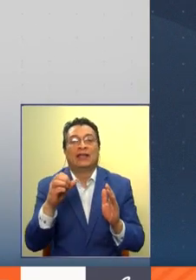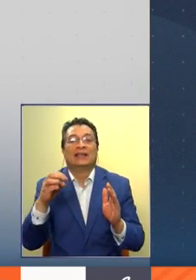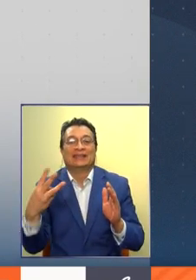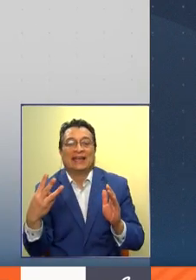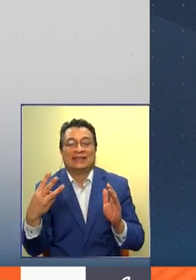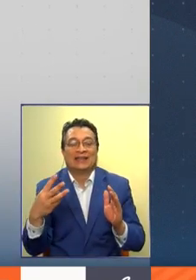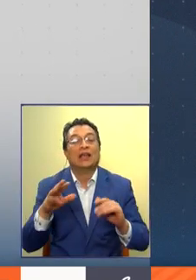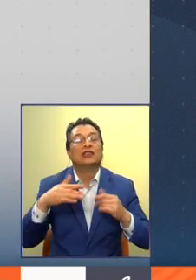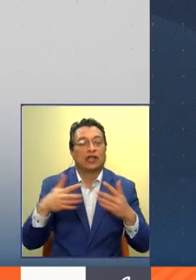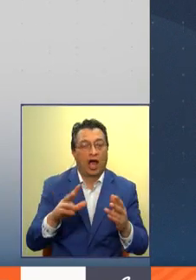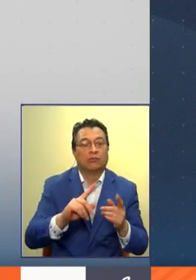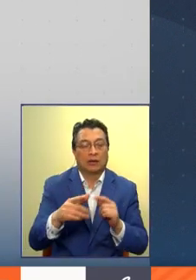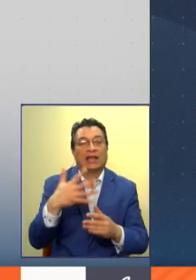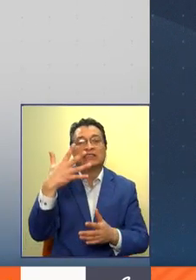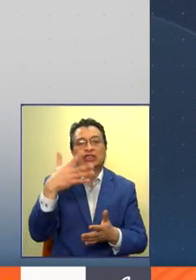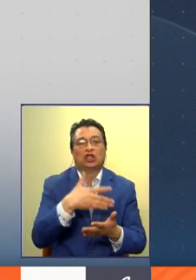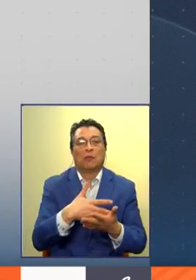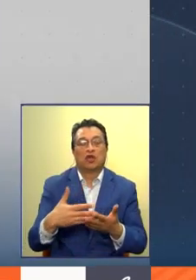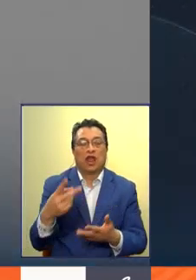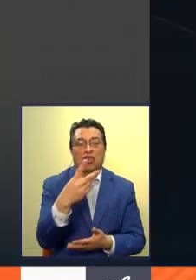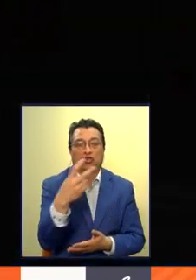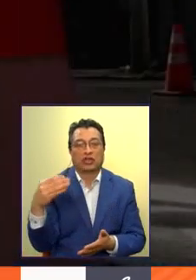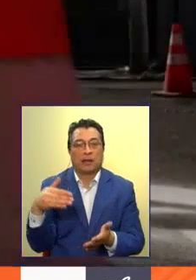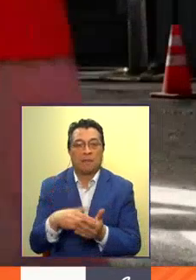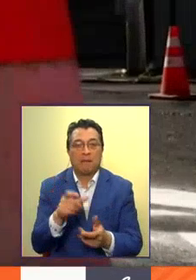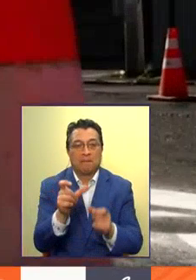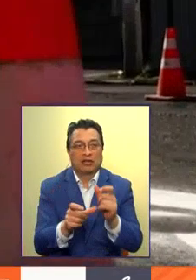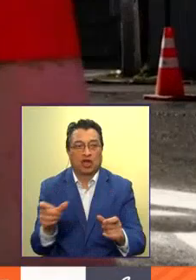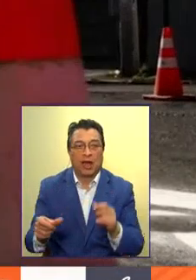Paso, sumando 5 millones 200 mil personas.